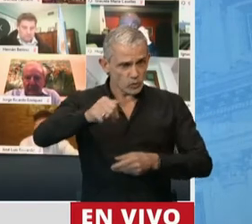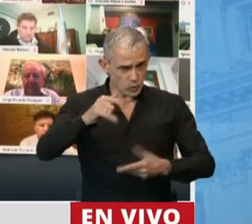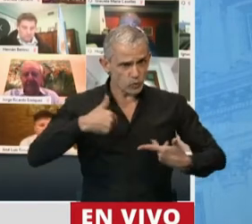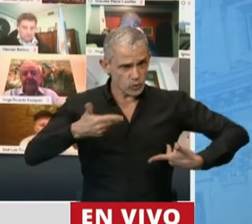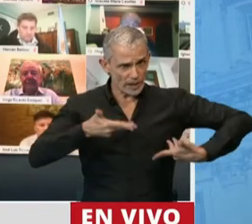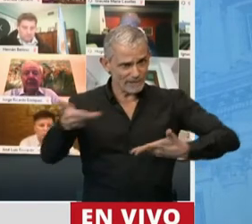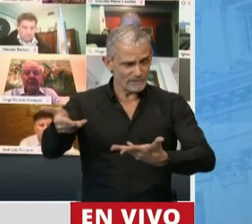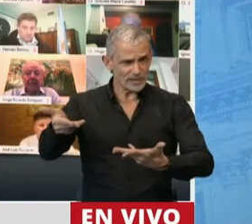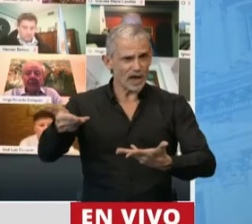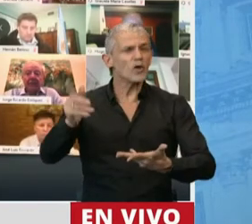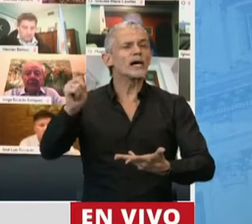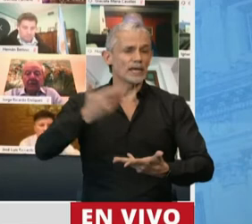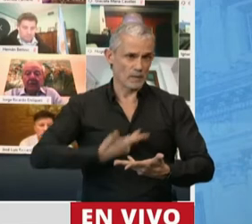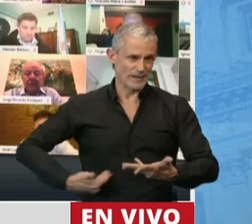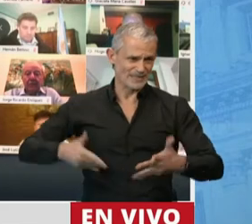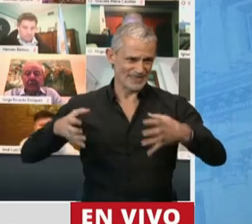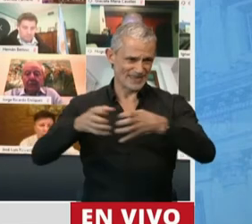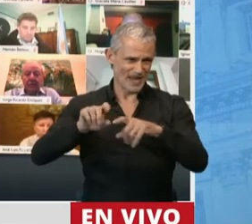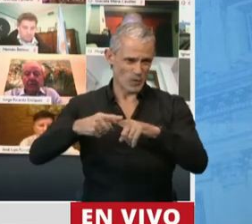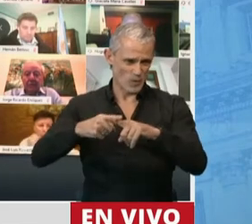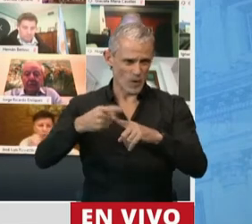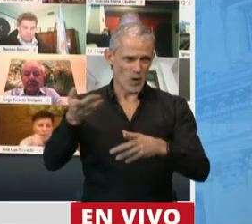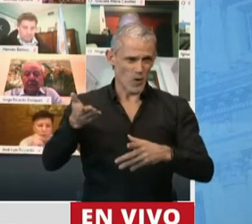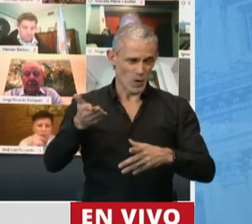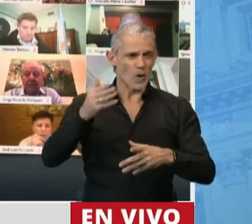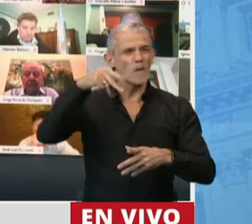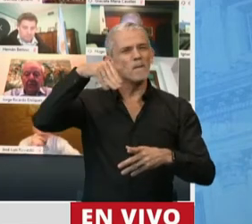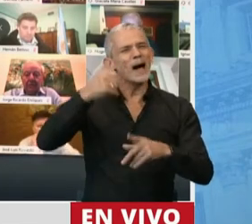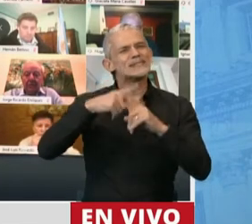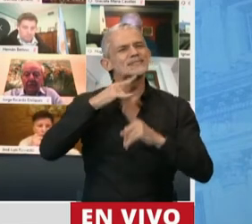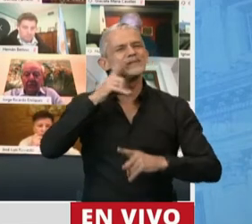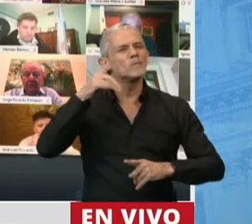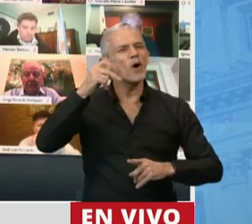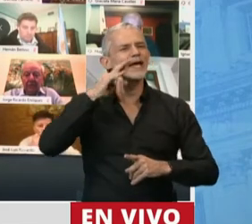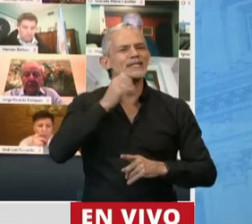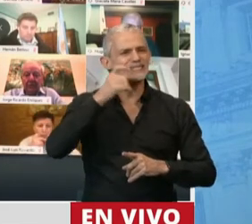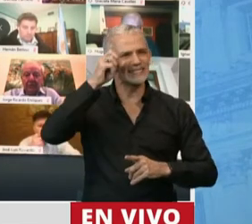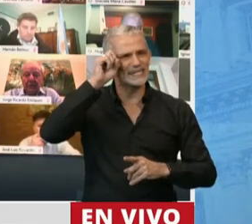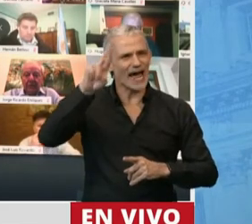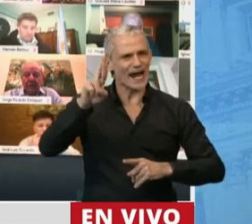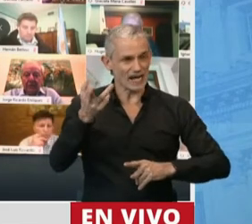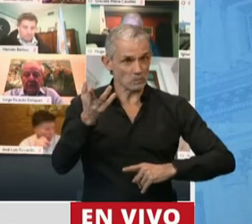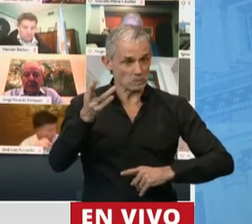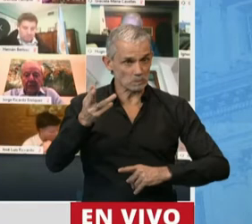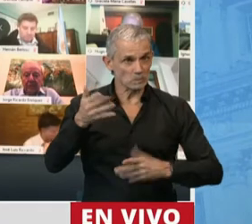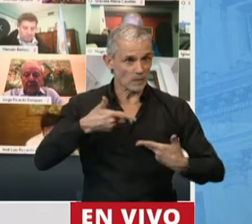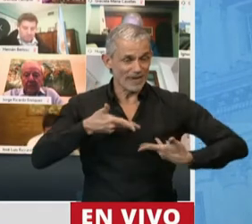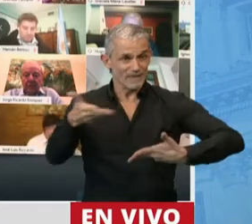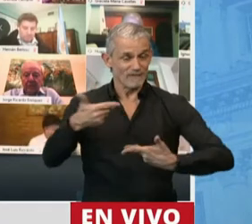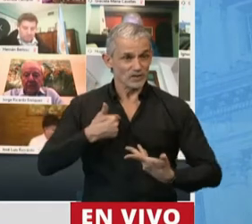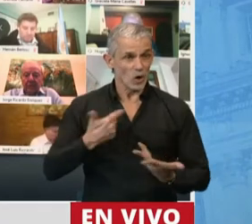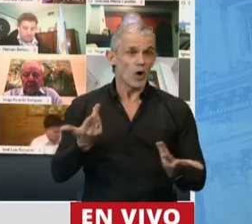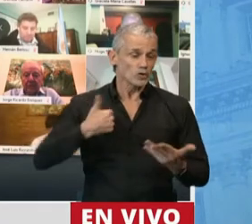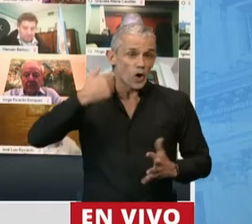invitado gentilmente por el Presidente del Bloque del Oficialismo, Máximo Kirchner, porque creía y entiendo que es un